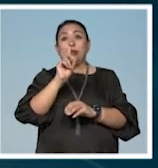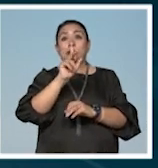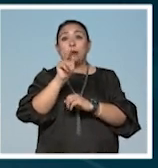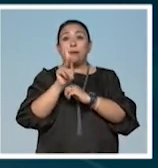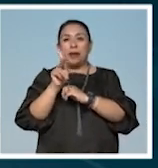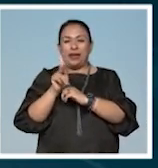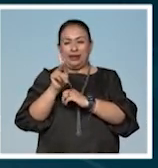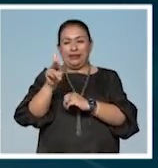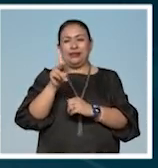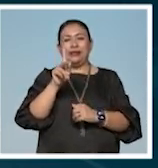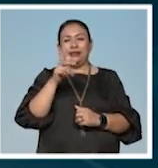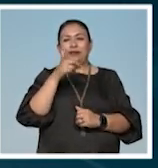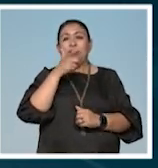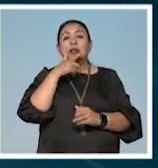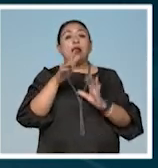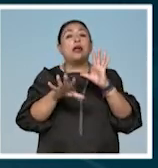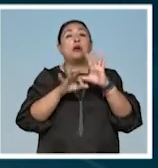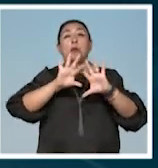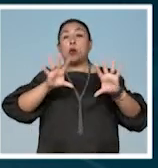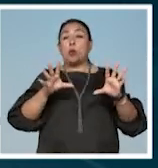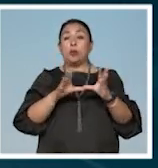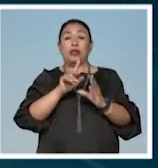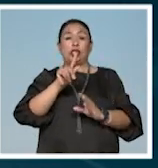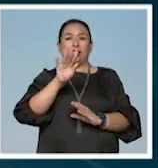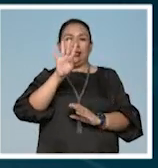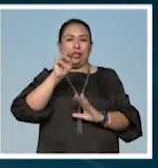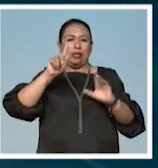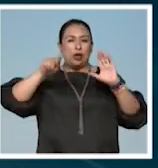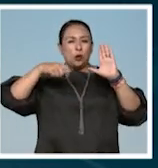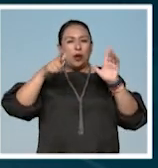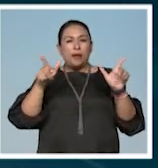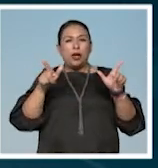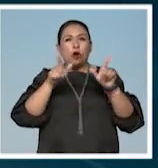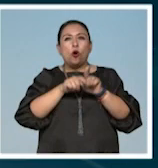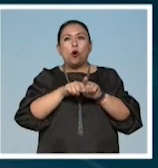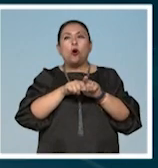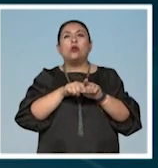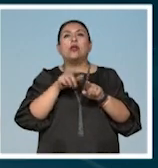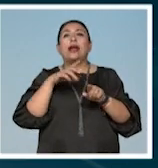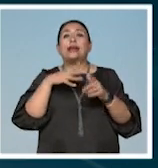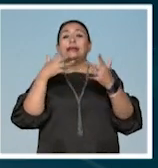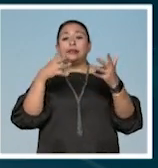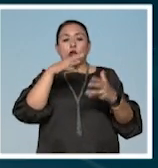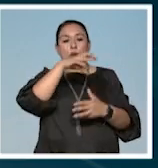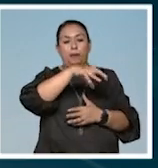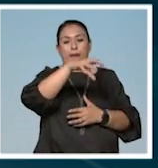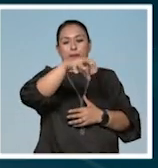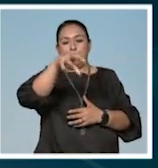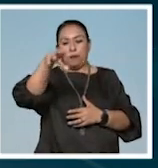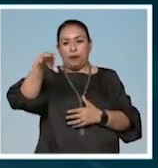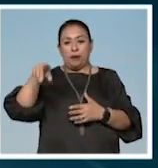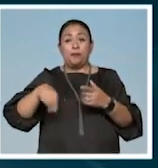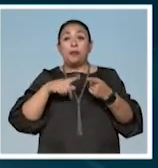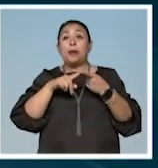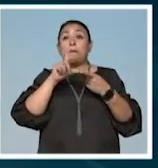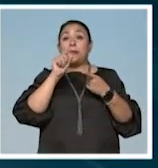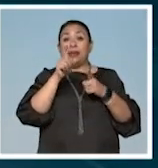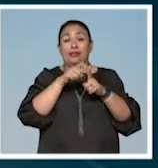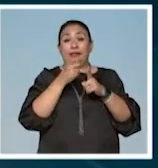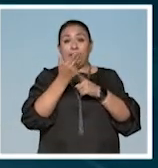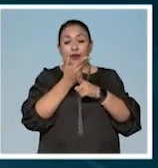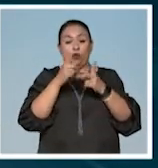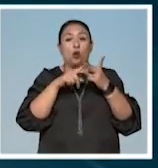La Academia Británica ha elegido un total de 79 cortometrajes distribuidos en cinco categorías, 20 de animación,